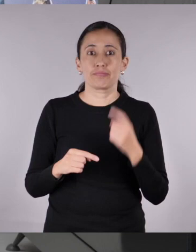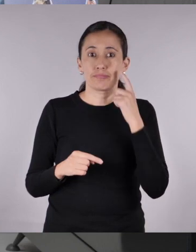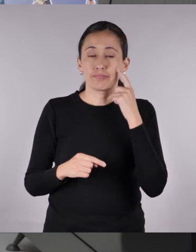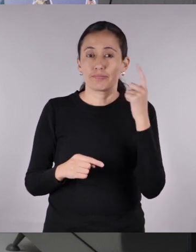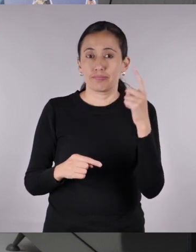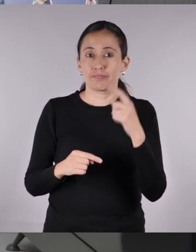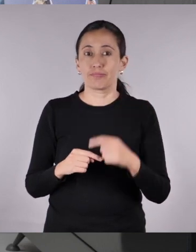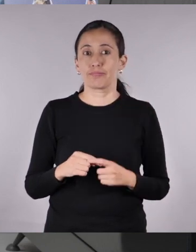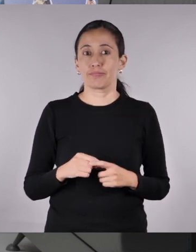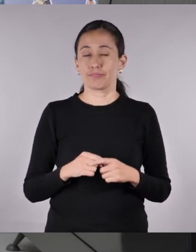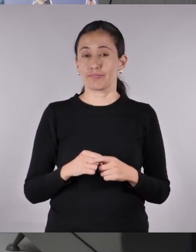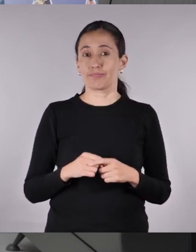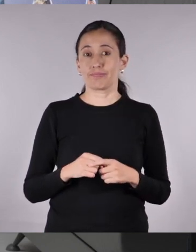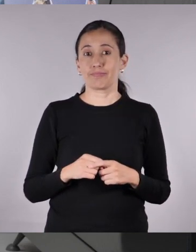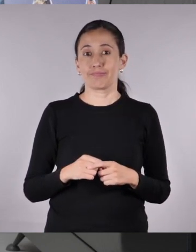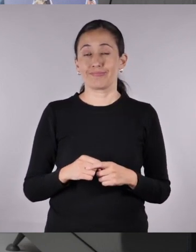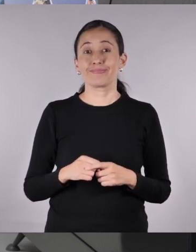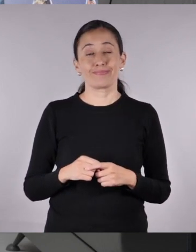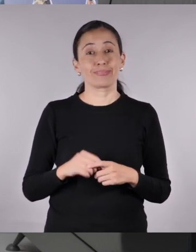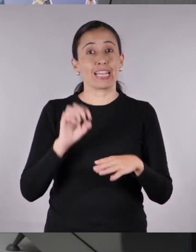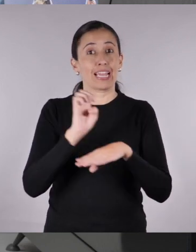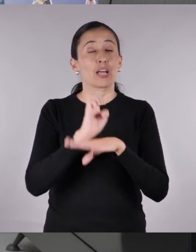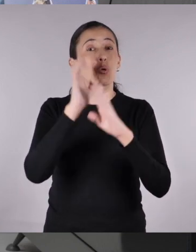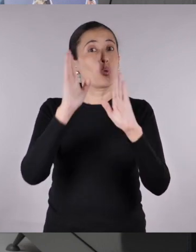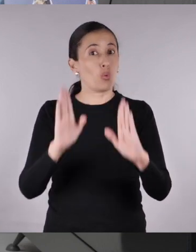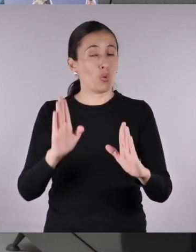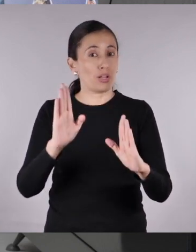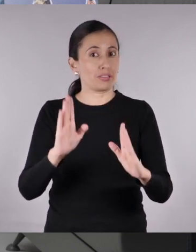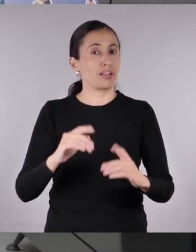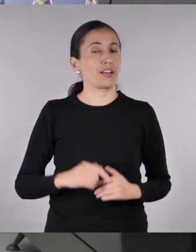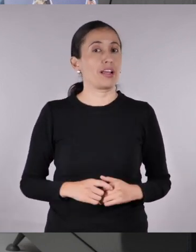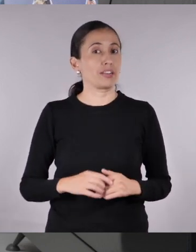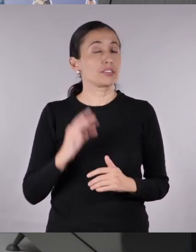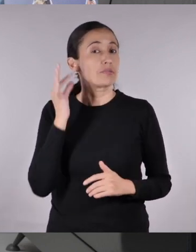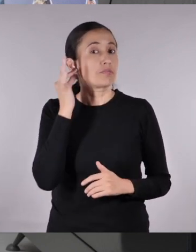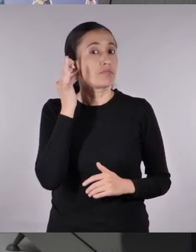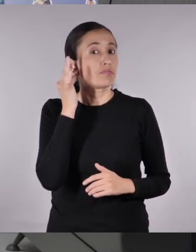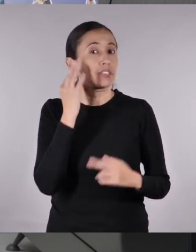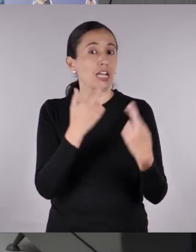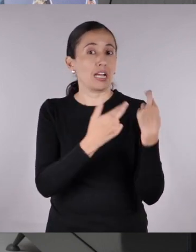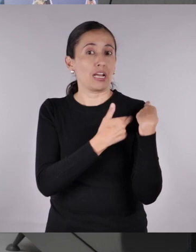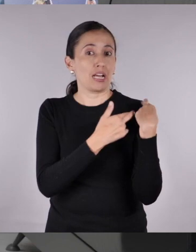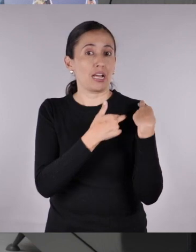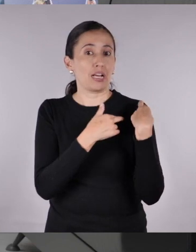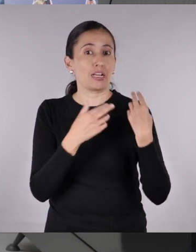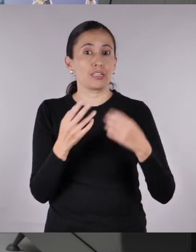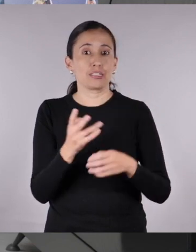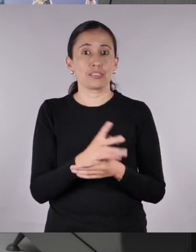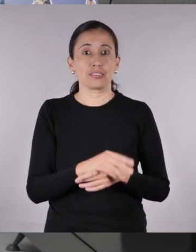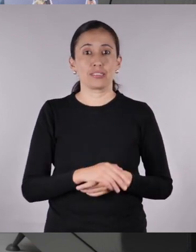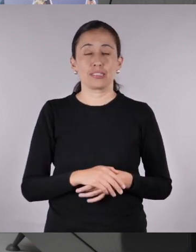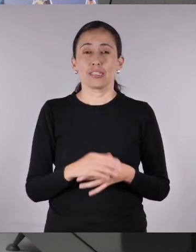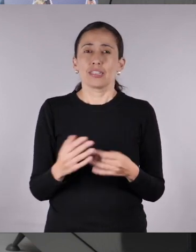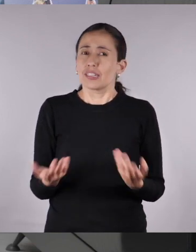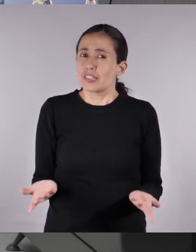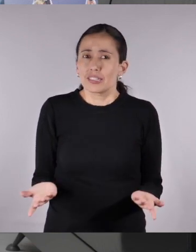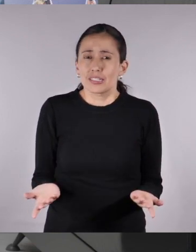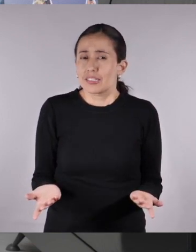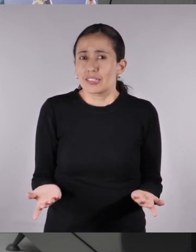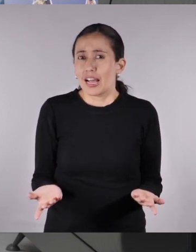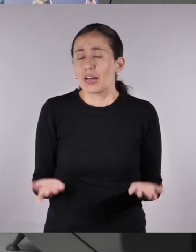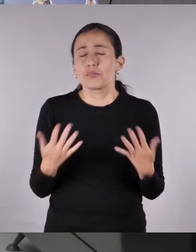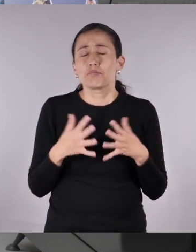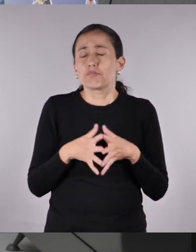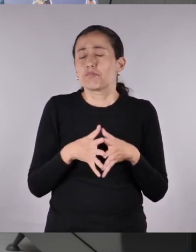Tani Hermida, Gabriela Calvache, Viviana Cordero, Ana Cristina Barragán, Amaya Merino, Anaí Honeysen,